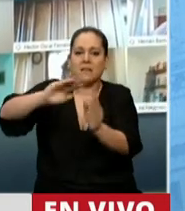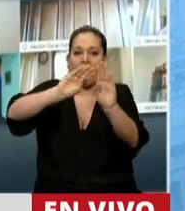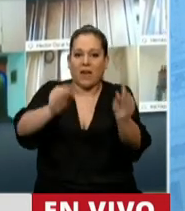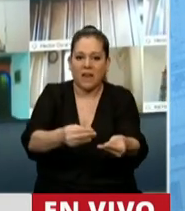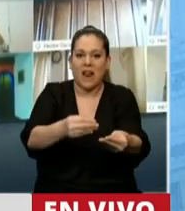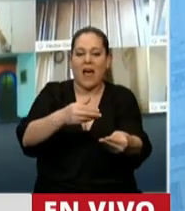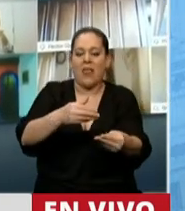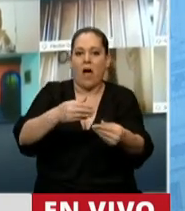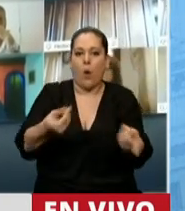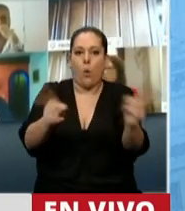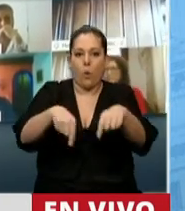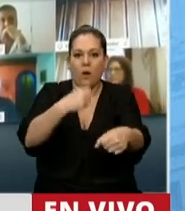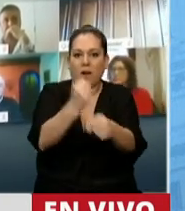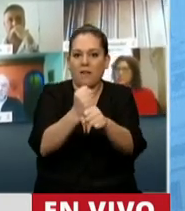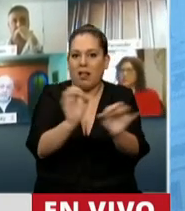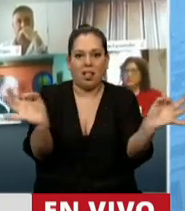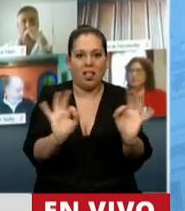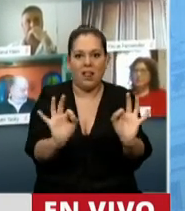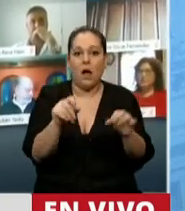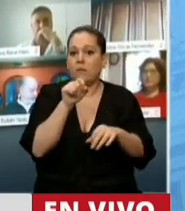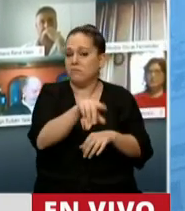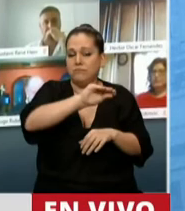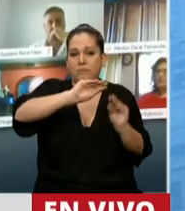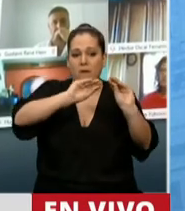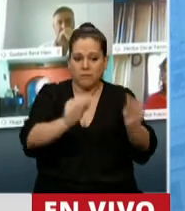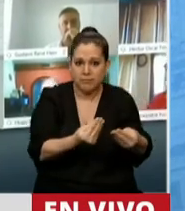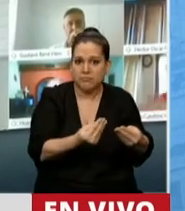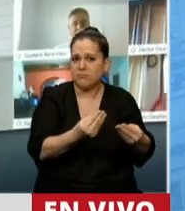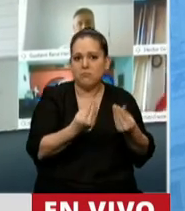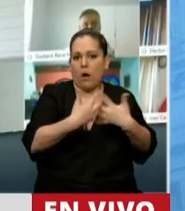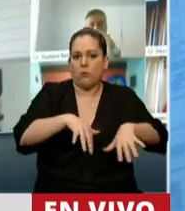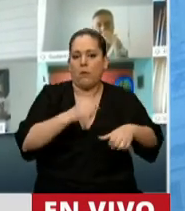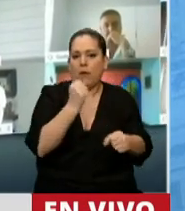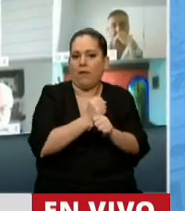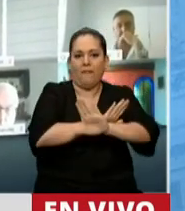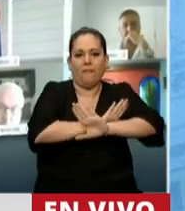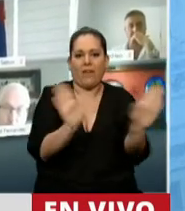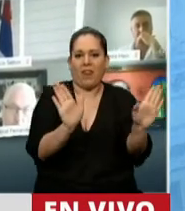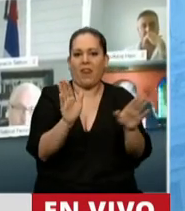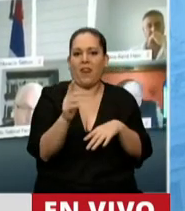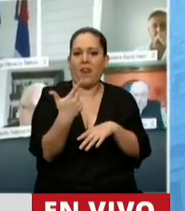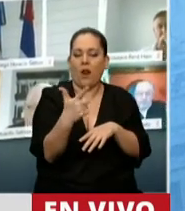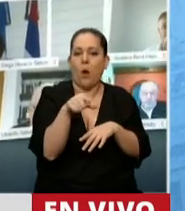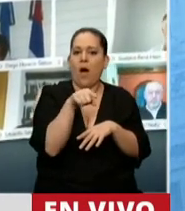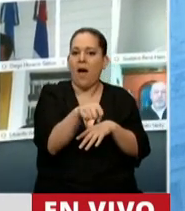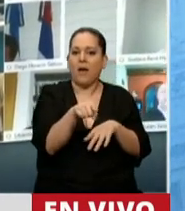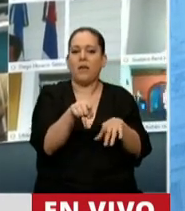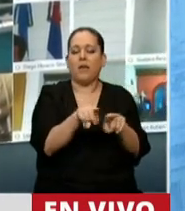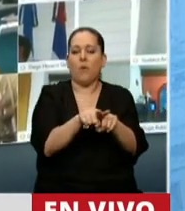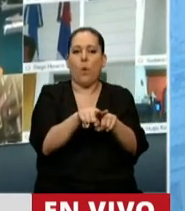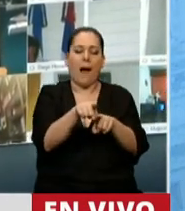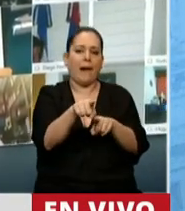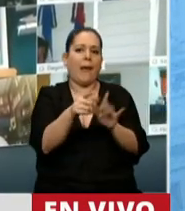Precisamente porque esas empresas no tienen más su actividad principal, no tienen un flujo de fondos con el cual garantizar